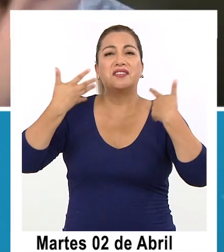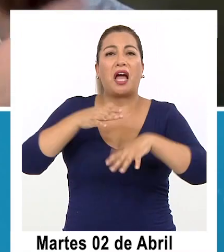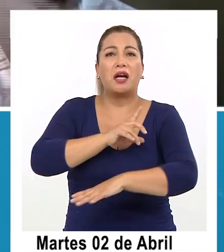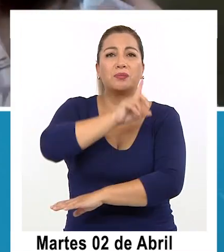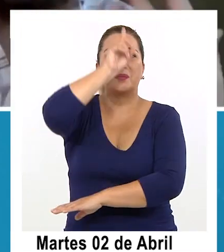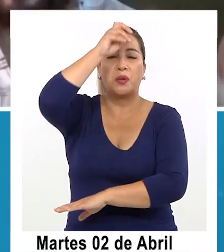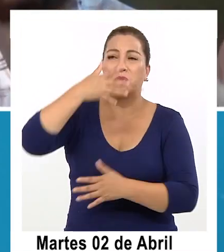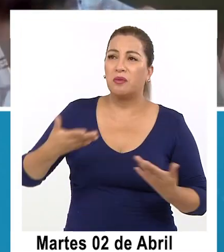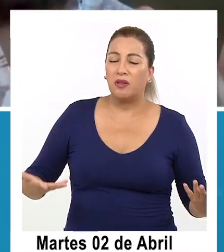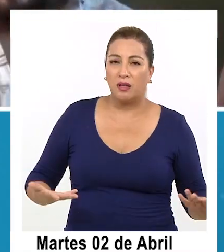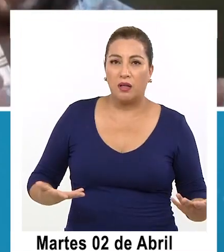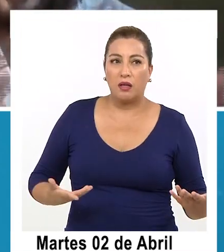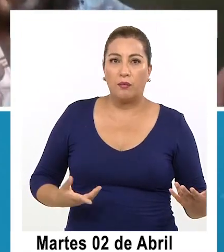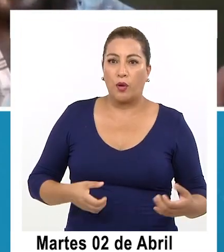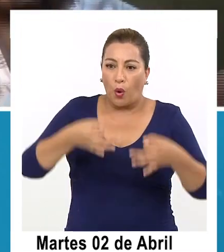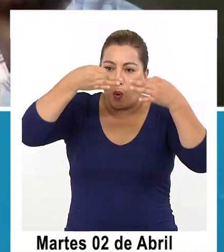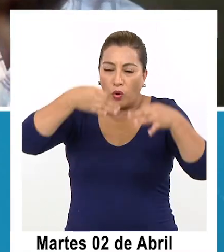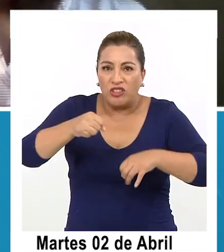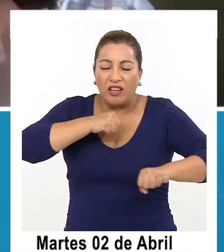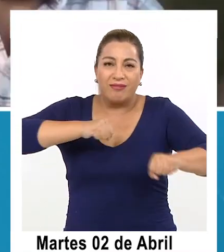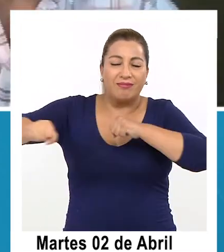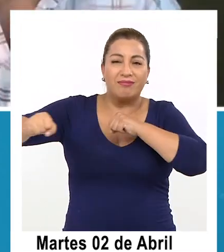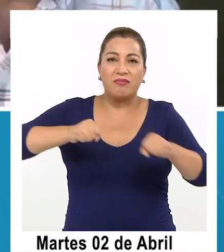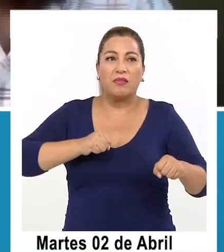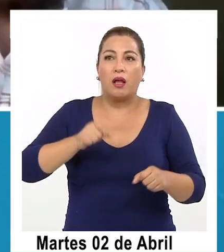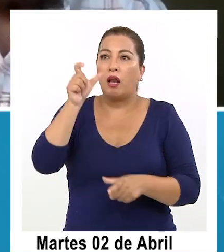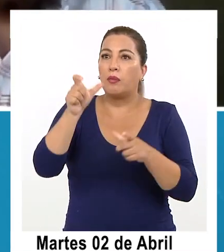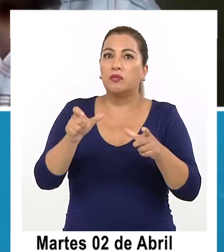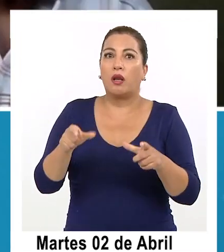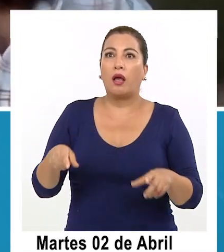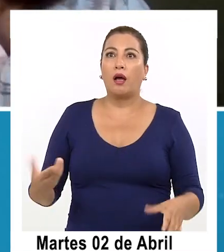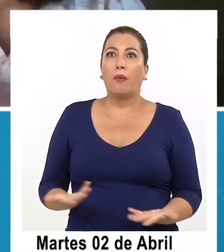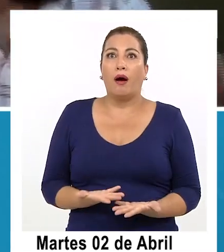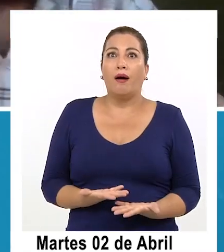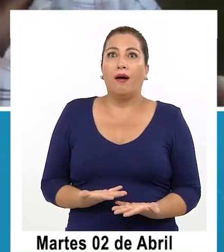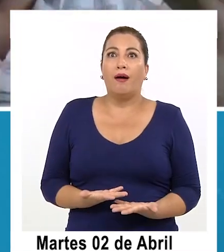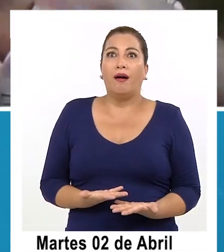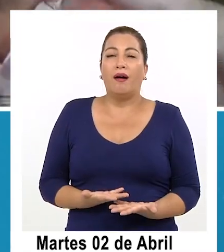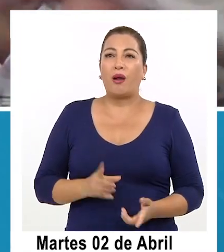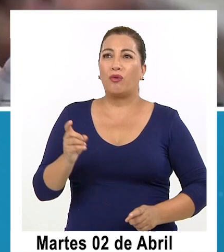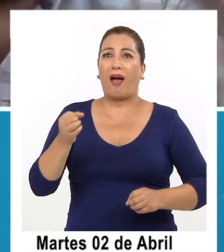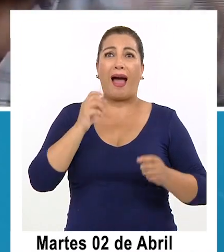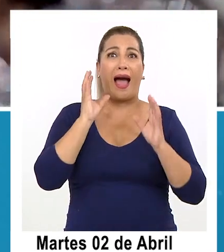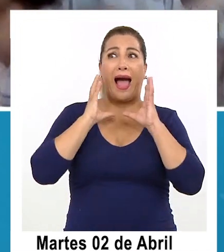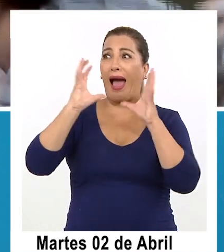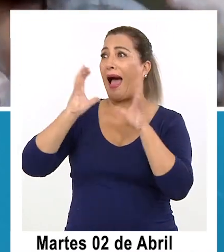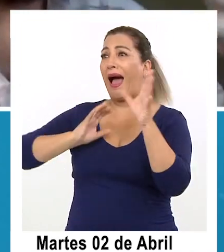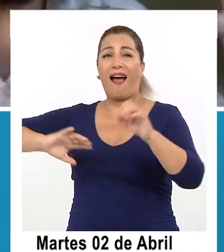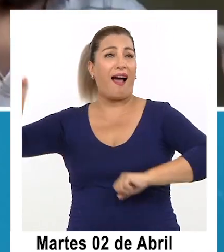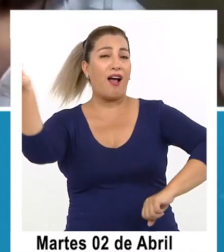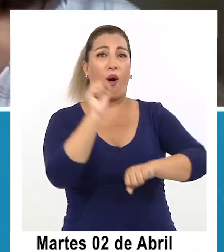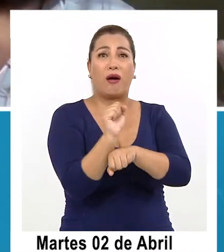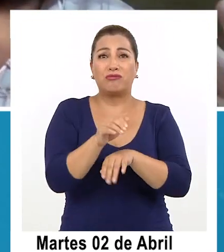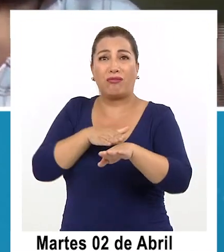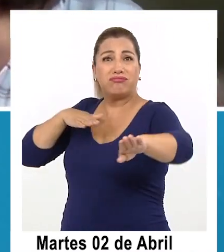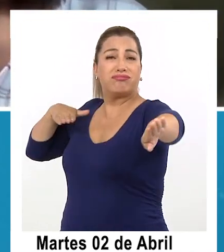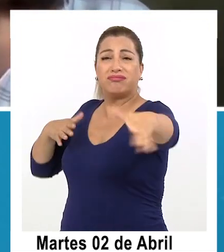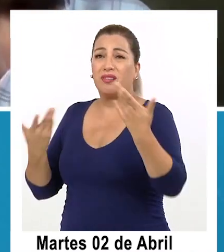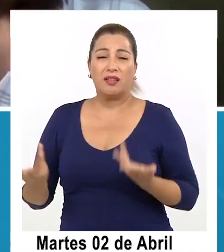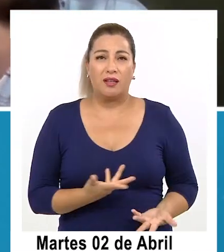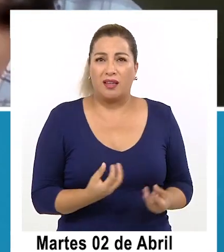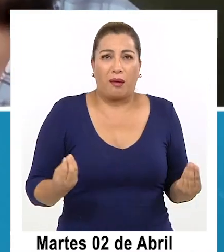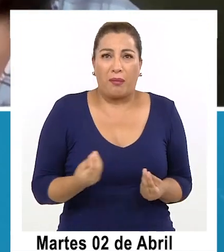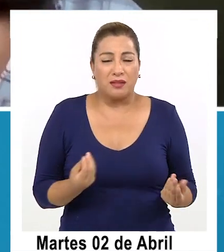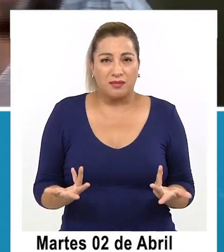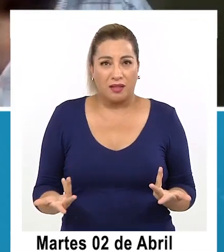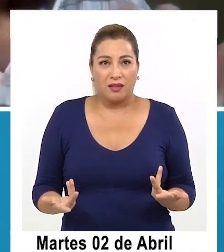estas evacuaciones porque cuando pasa la gente no lo hace hace se arma un descontrol y todos gritan pescan los autos eh da la